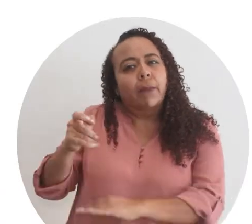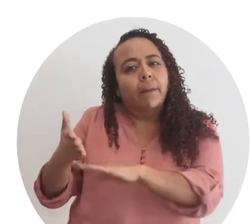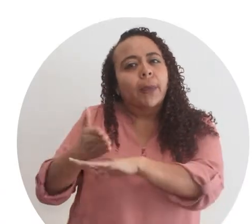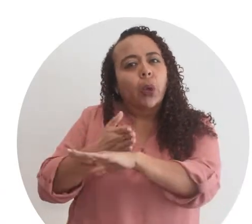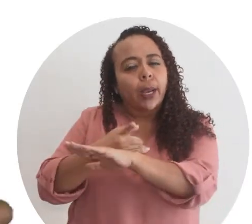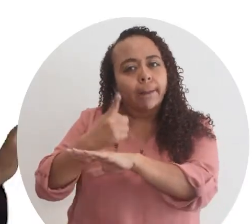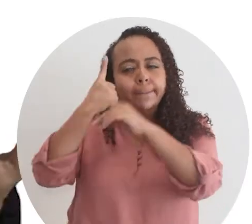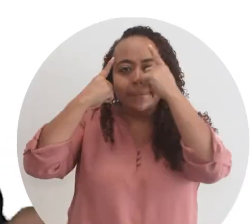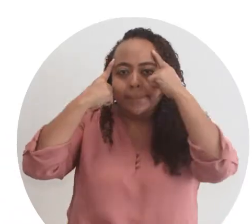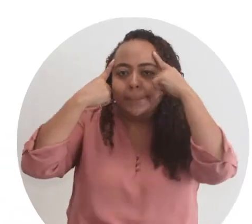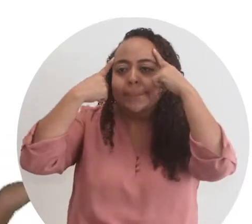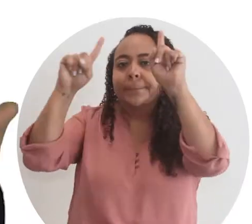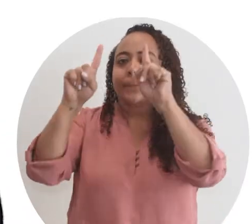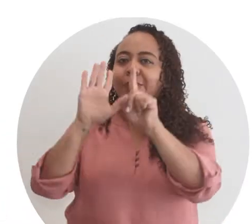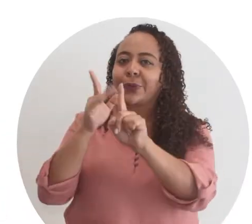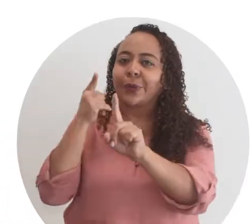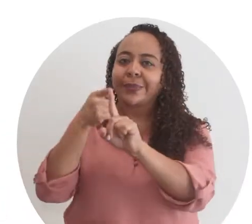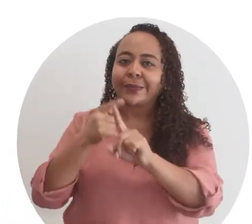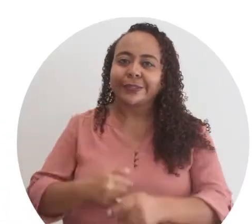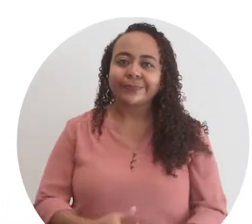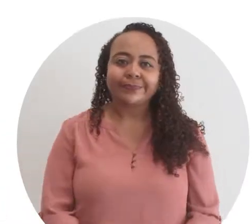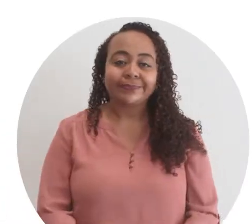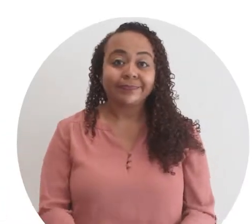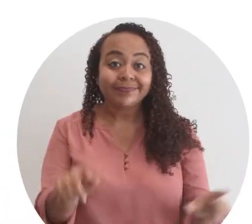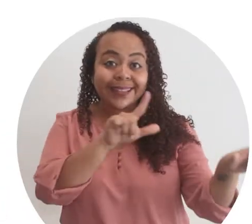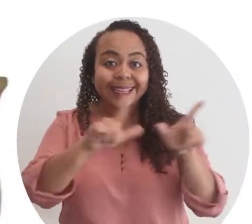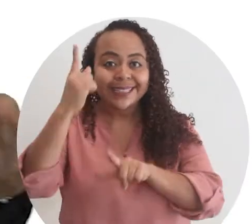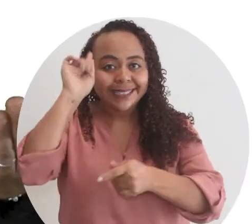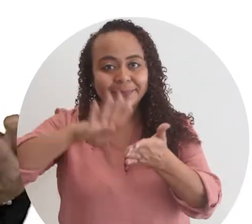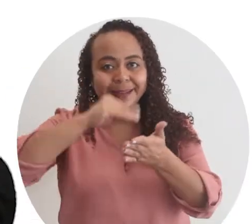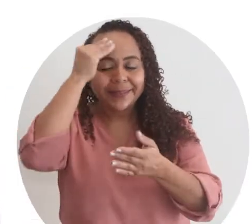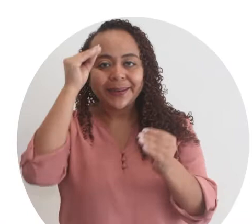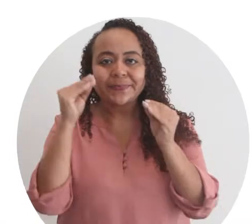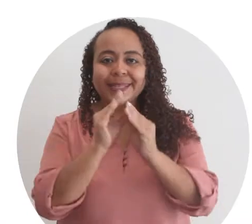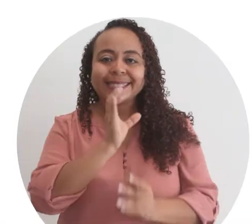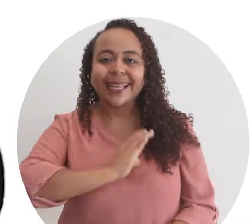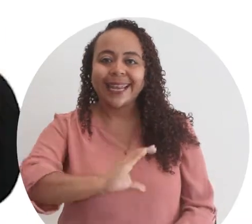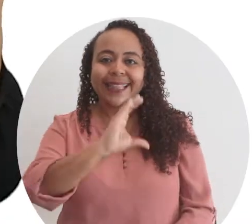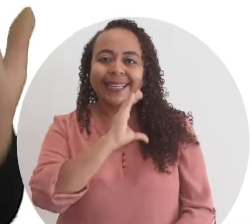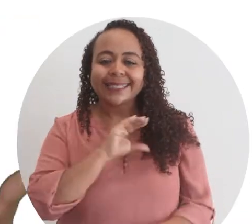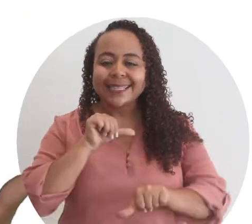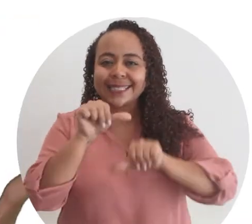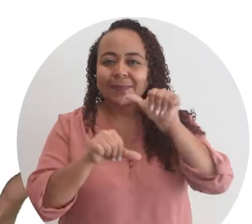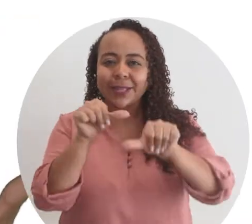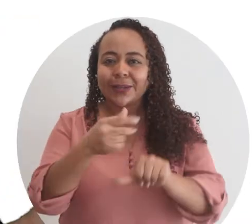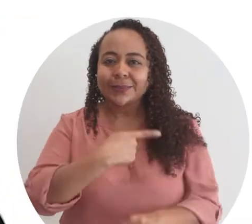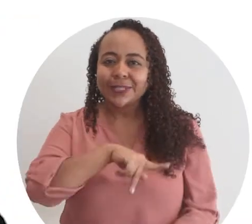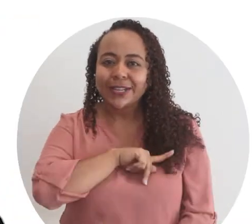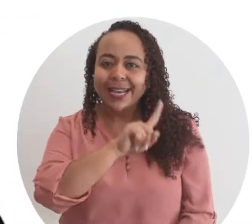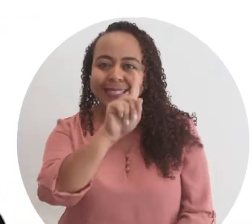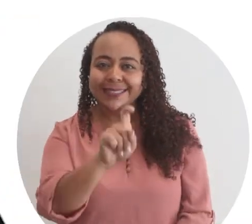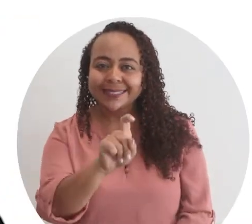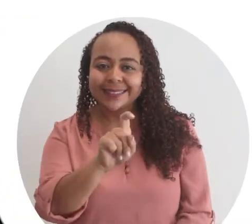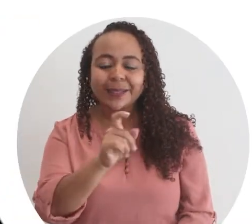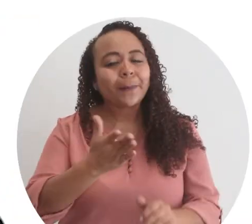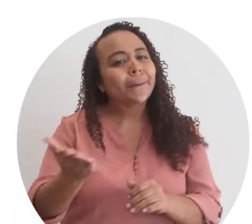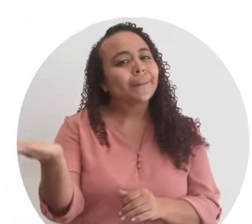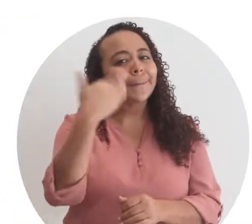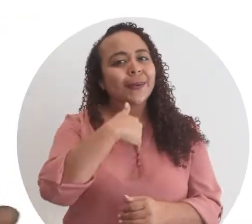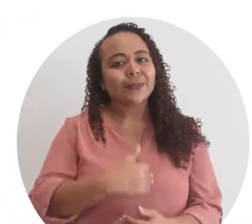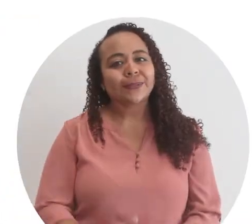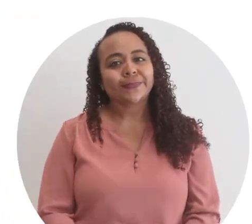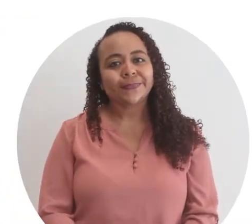necesitan mejorar para lograr alcanzar sus objetivos. ¿Listas para aprender más de las características emprendedoras personales?